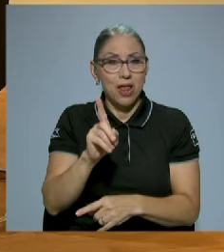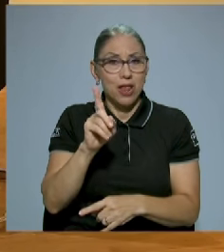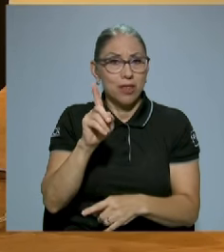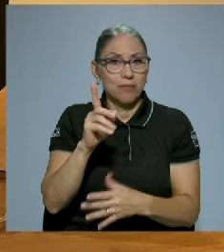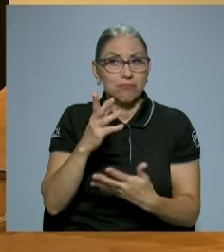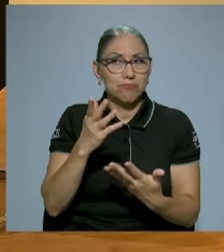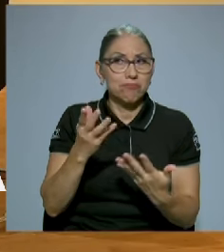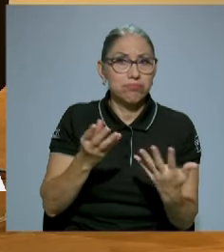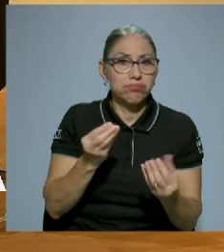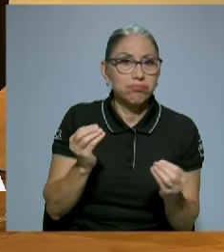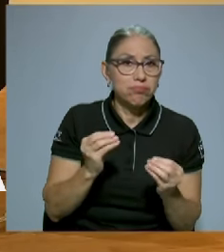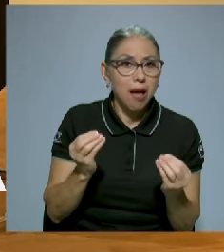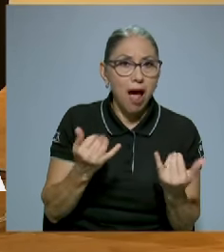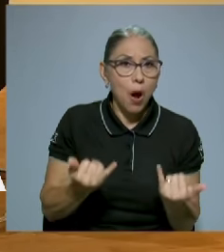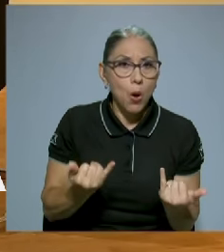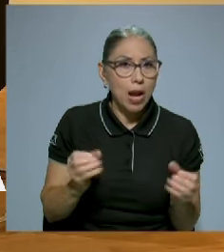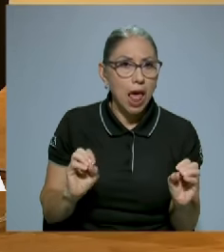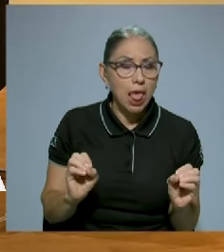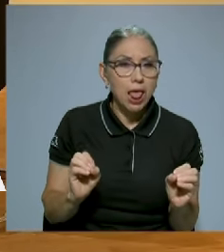poco cómo la familia